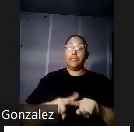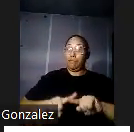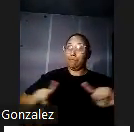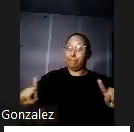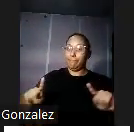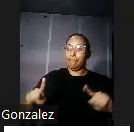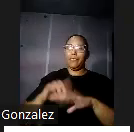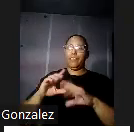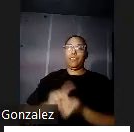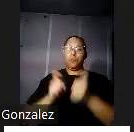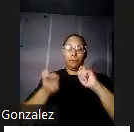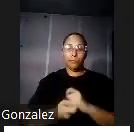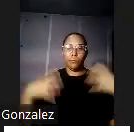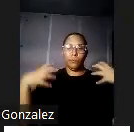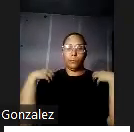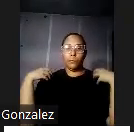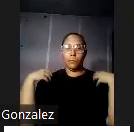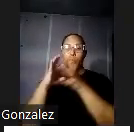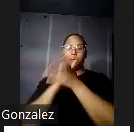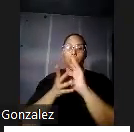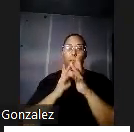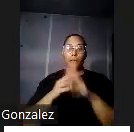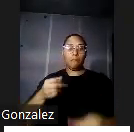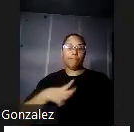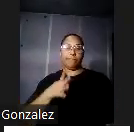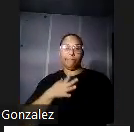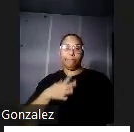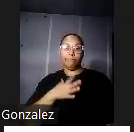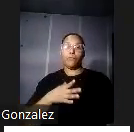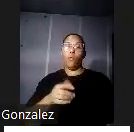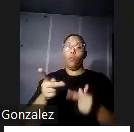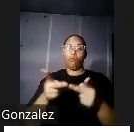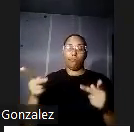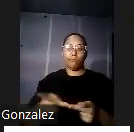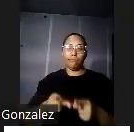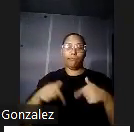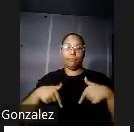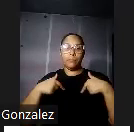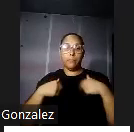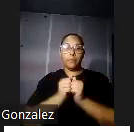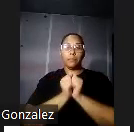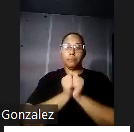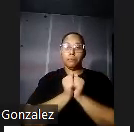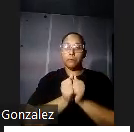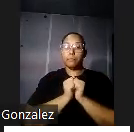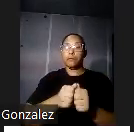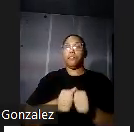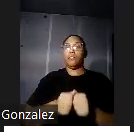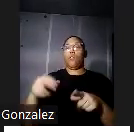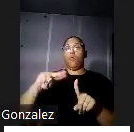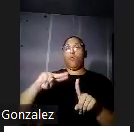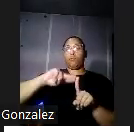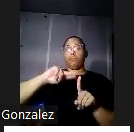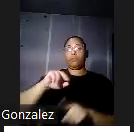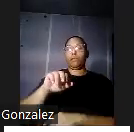convertir la playa del condado en una elegante zona residencial acompañada del condado de Bichotel que anteriormente había